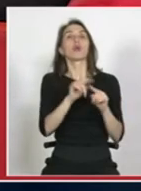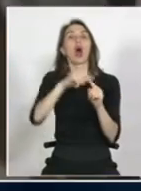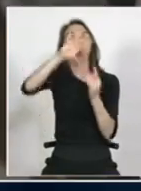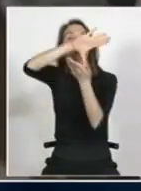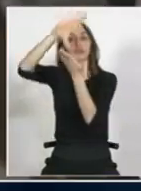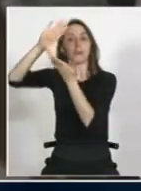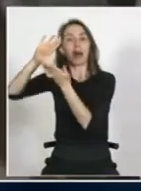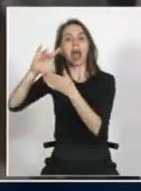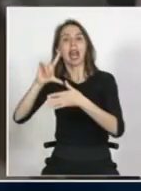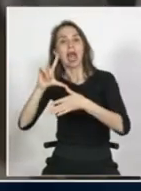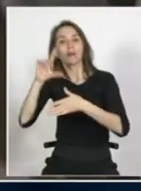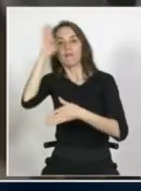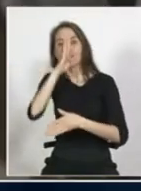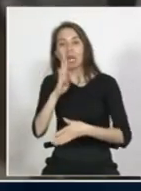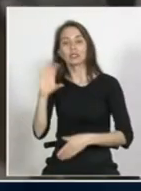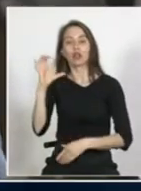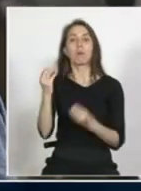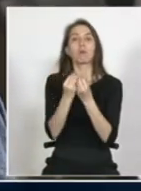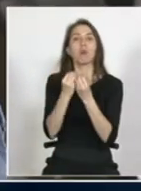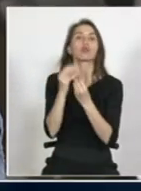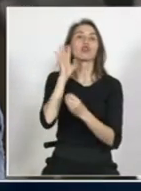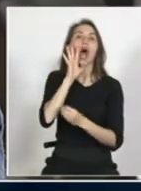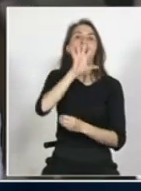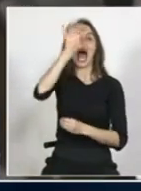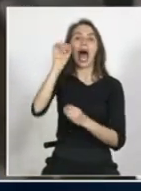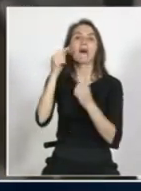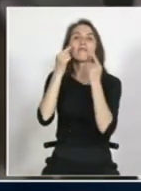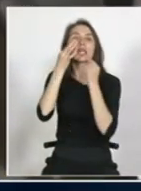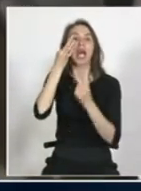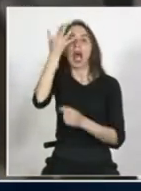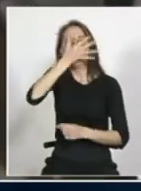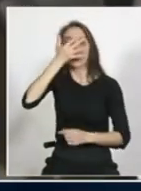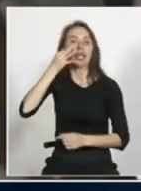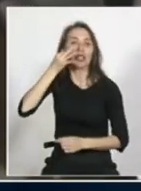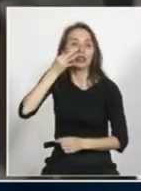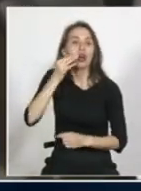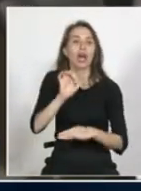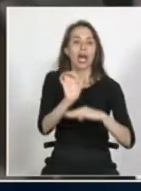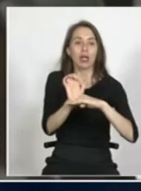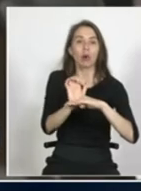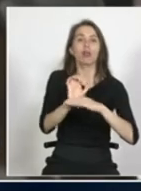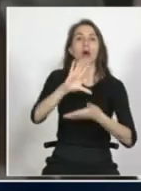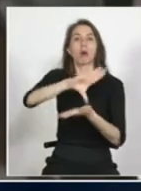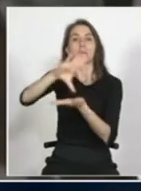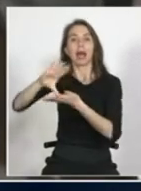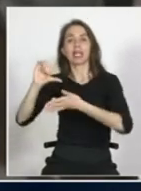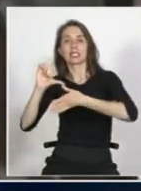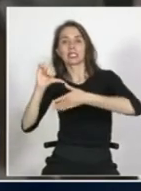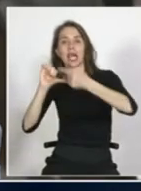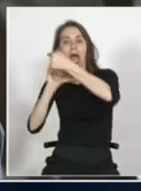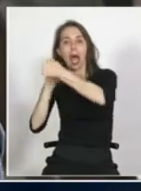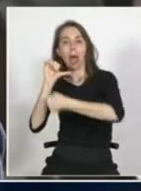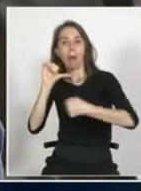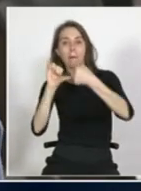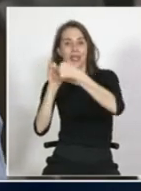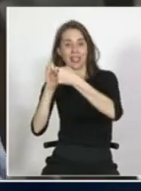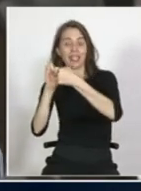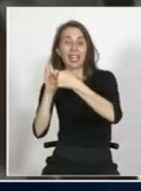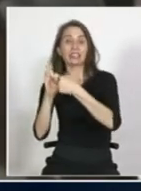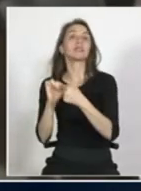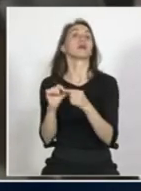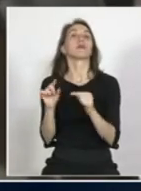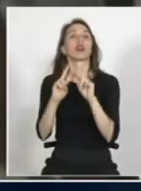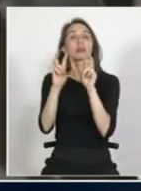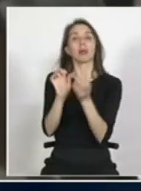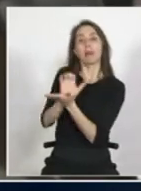países latinoamericanos como en Brasil como en Colombia como en Venezuela como en Ecuador como en Centroamérica por lo tanto todos los fenómenos asociados